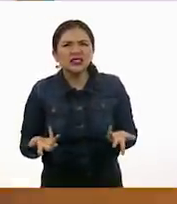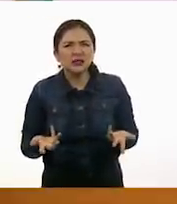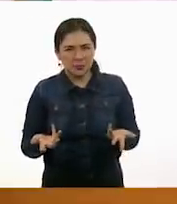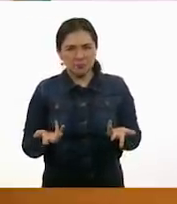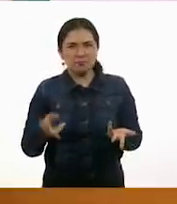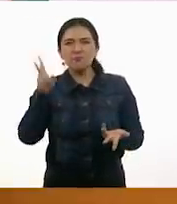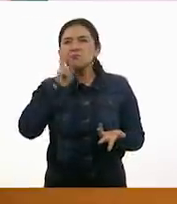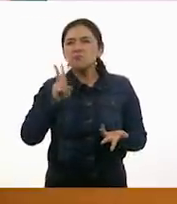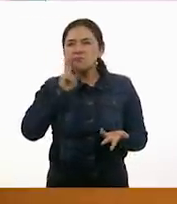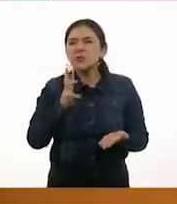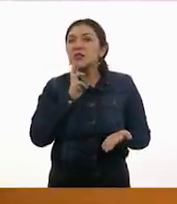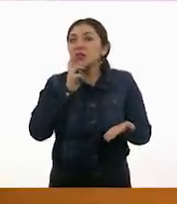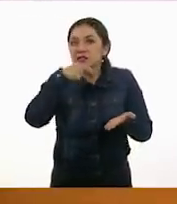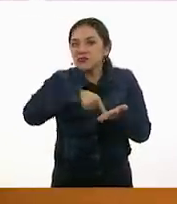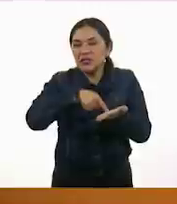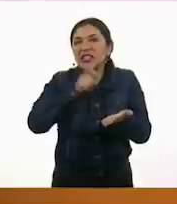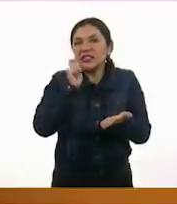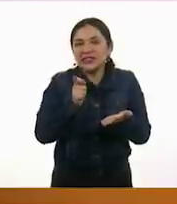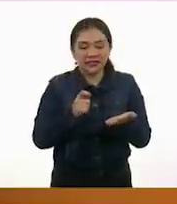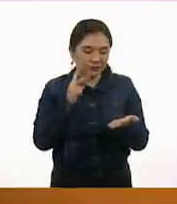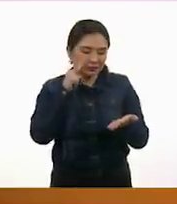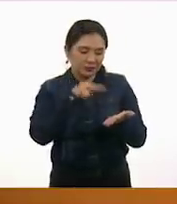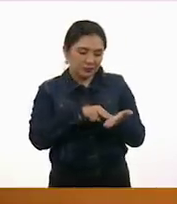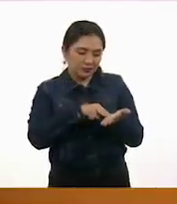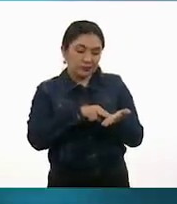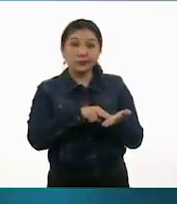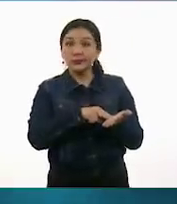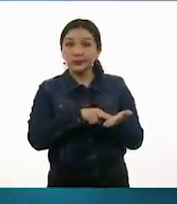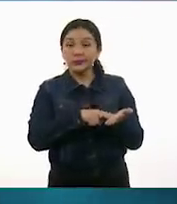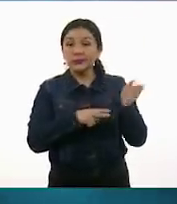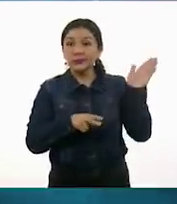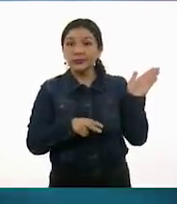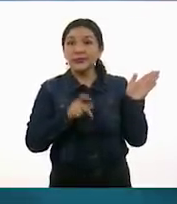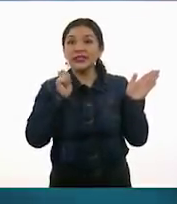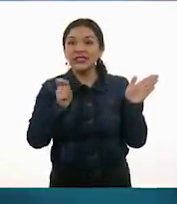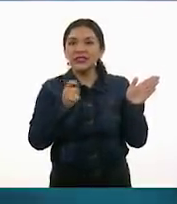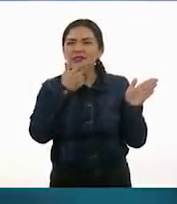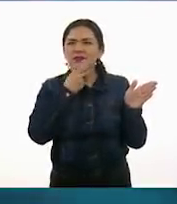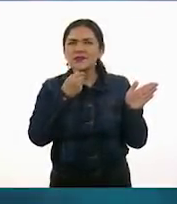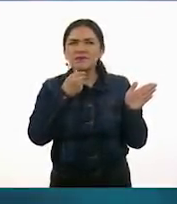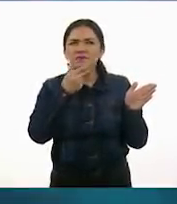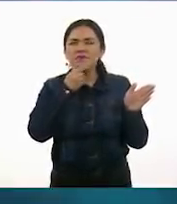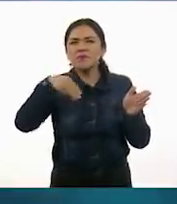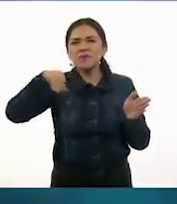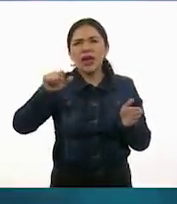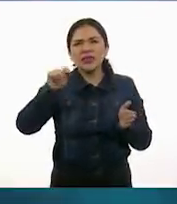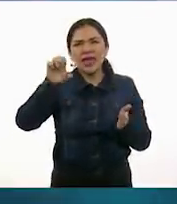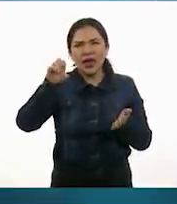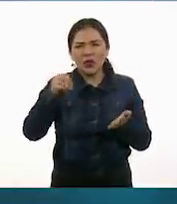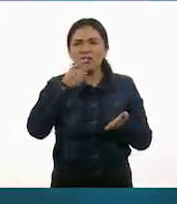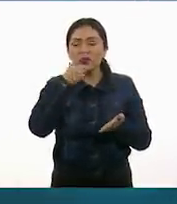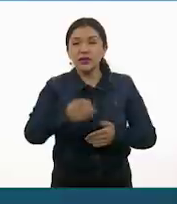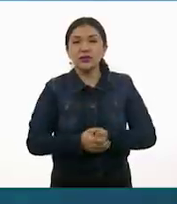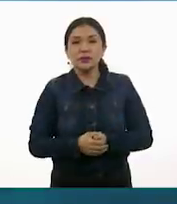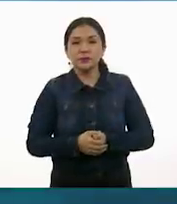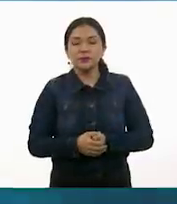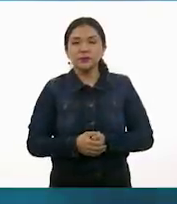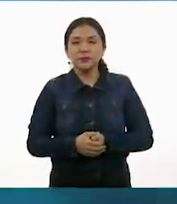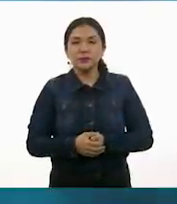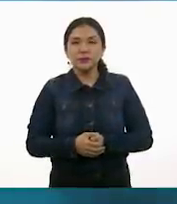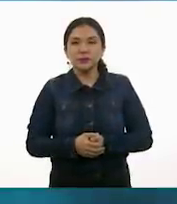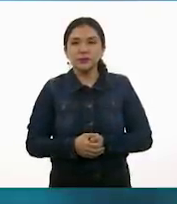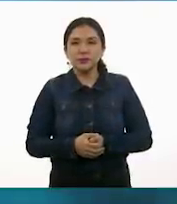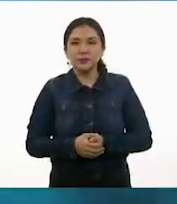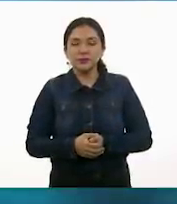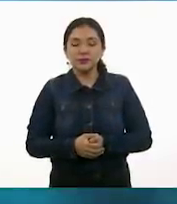Vamos a ver qué nos contestaron. Y aquí tengo la respuesta de Mateo. Y Mateo nos dice,